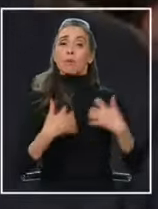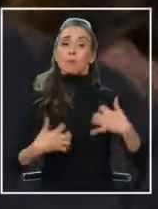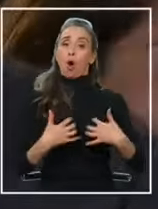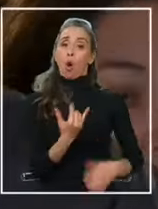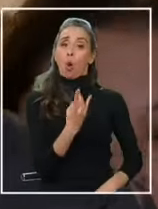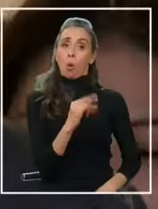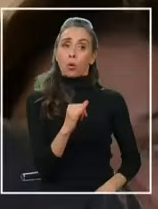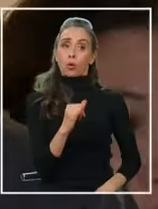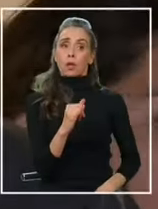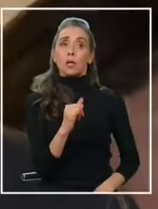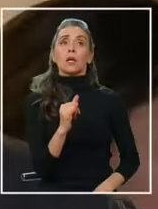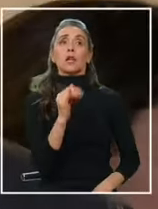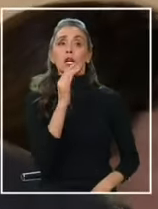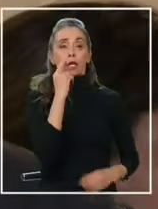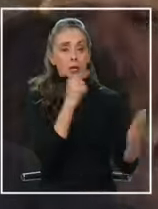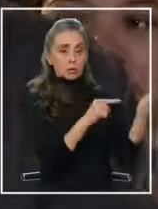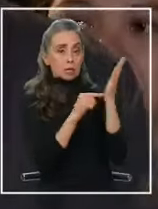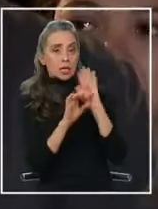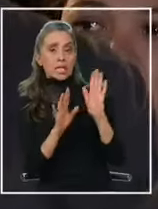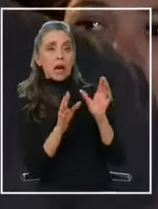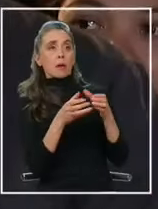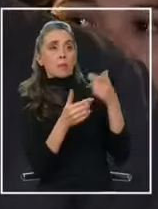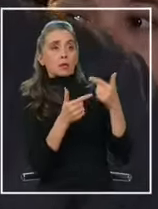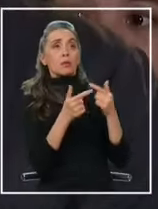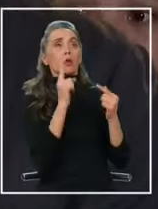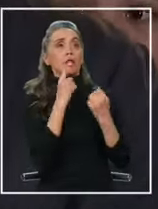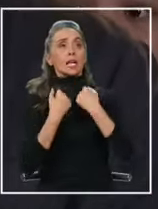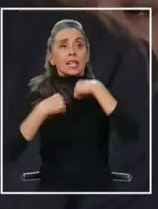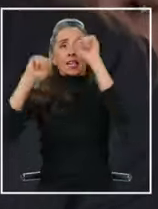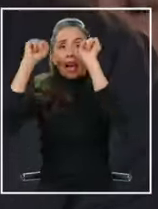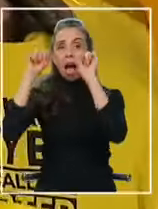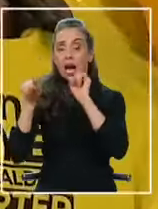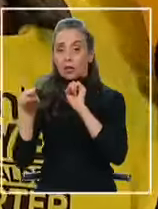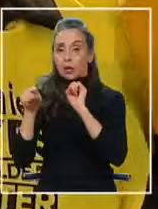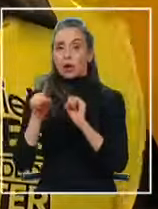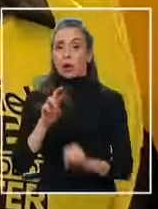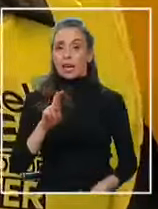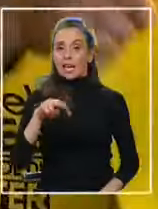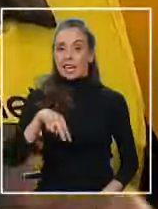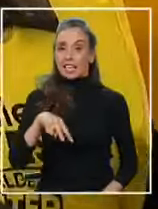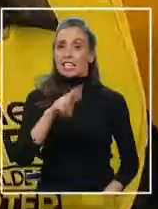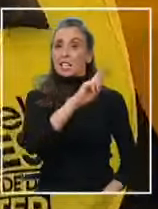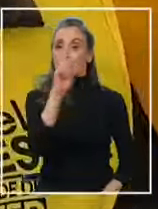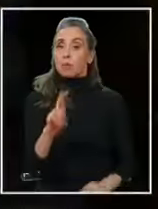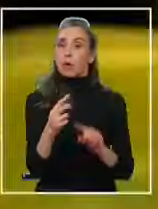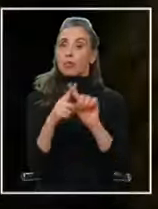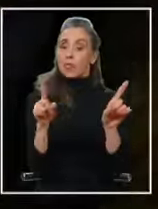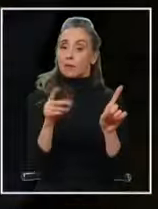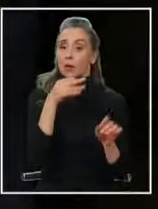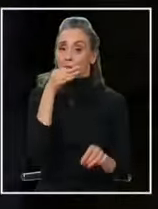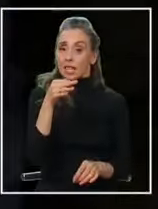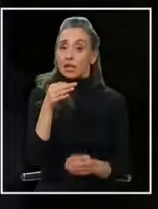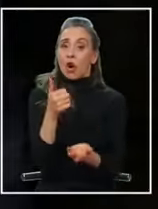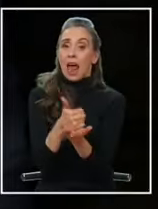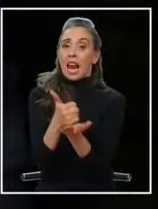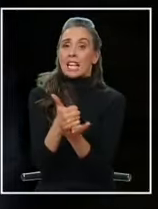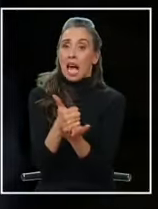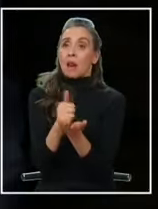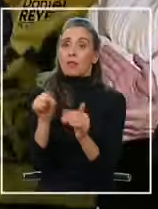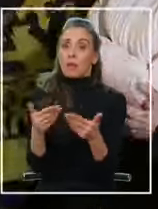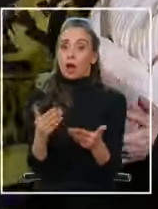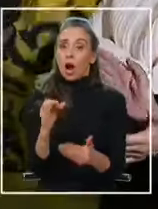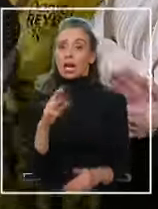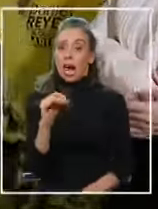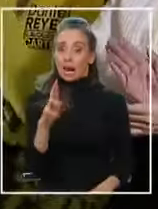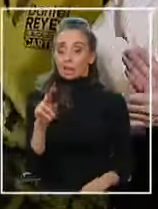UDI por la ausencia de gestos del partido con el postulante ganador, a diferencia de RN y republicanos, como aseguró el jefe comunal. Hasta este